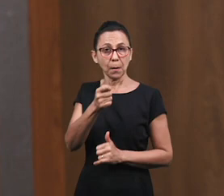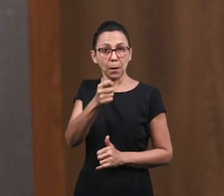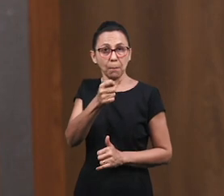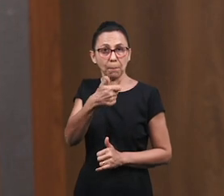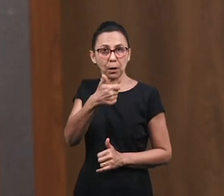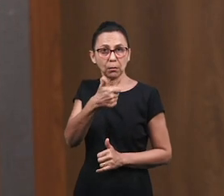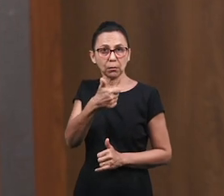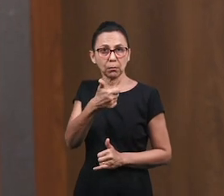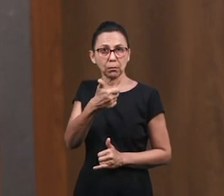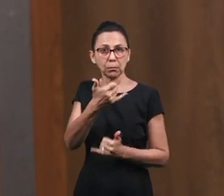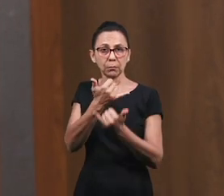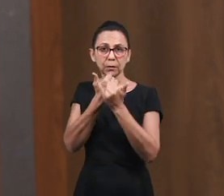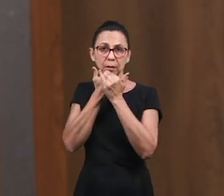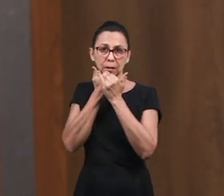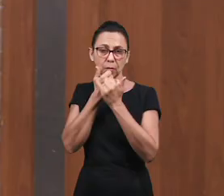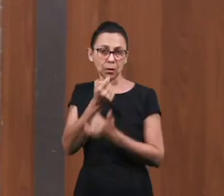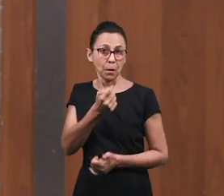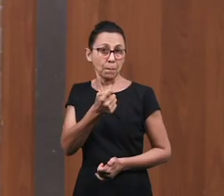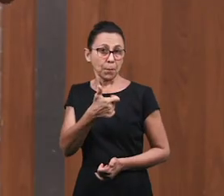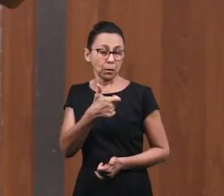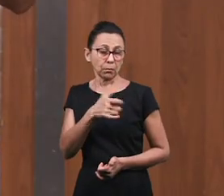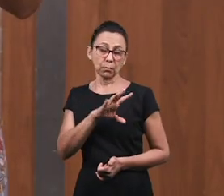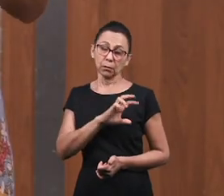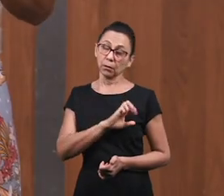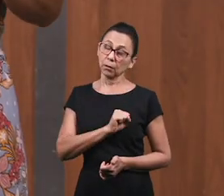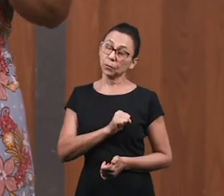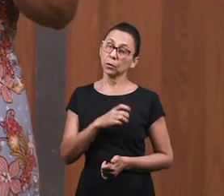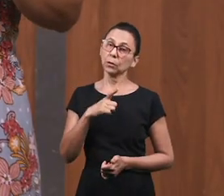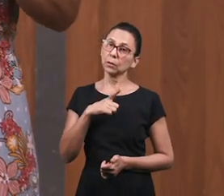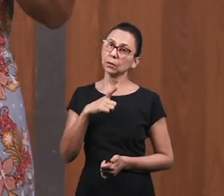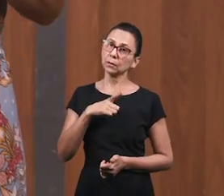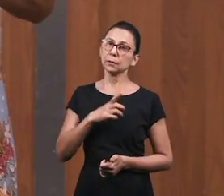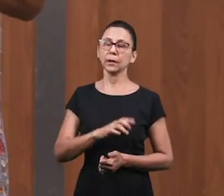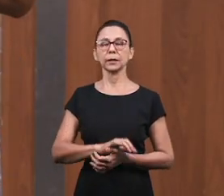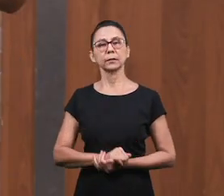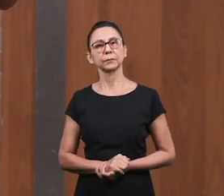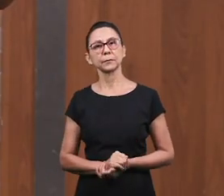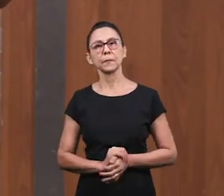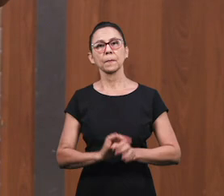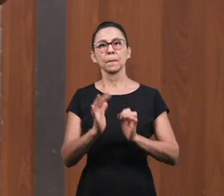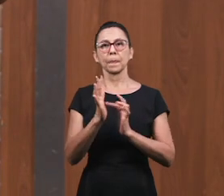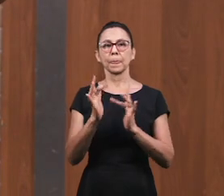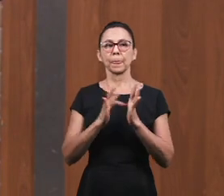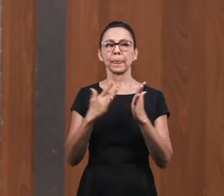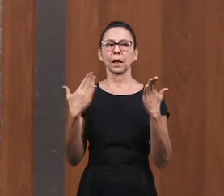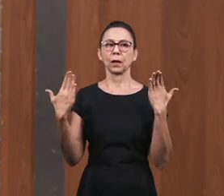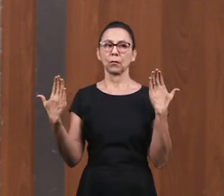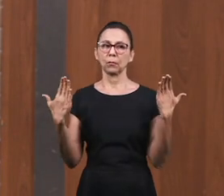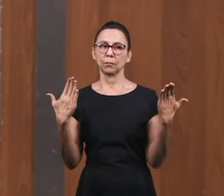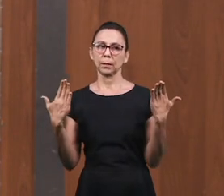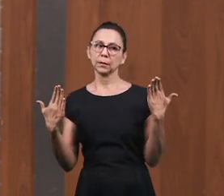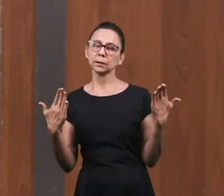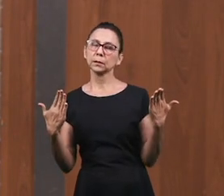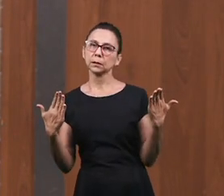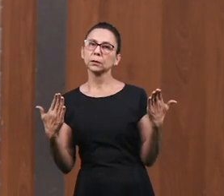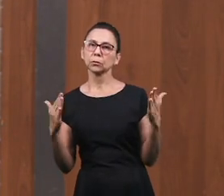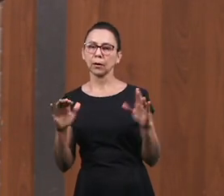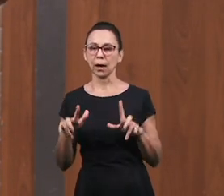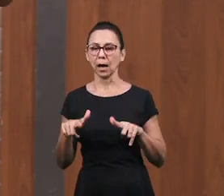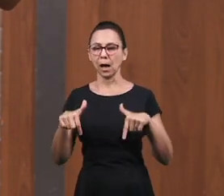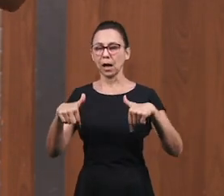amor Es demostrado Jesús estaba Comparando Las actitudes De aquella mujer Y de Simón